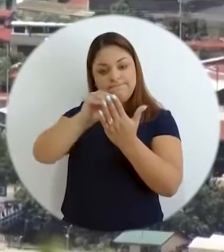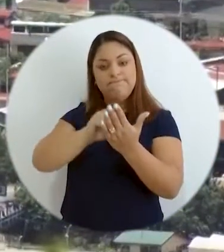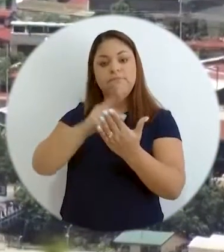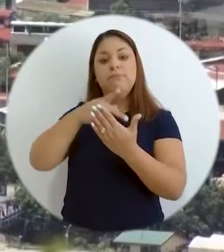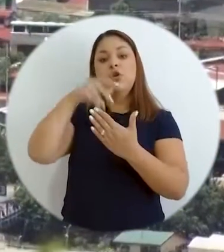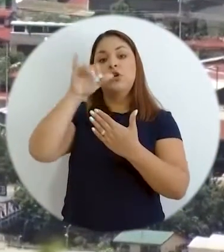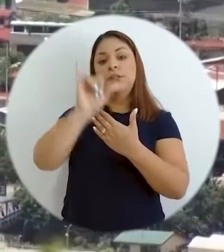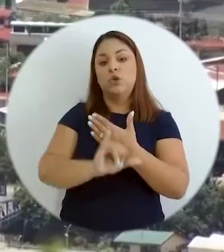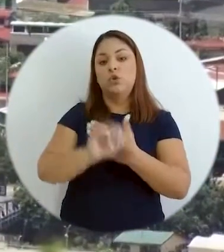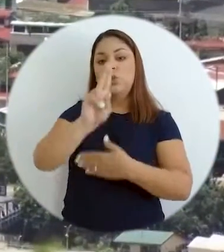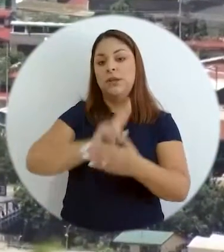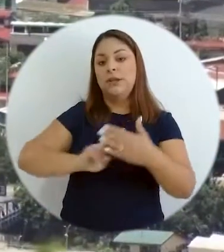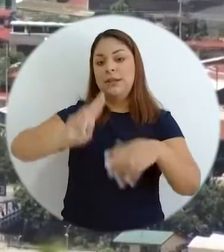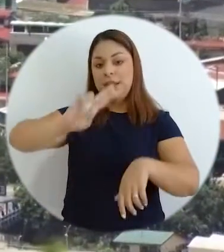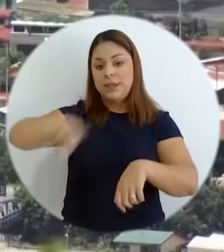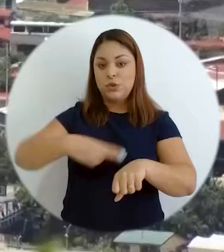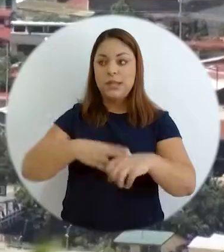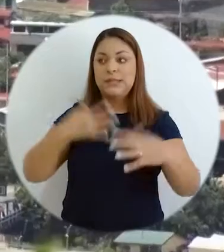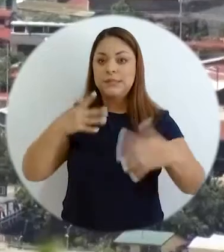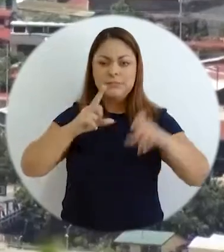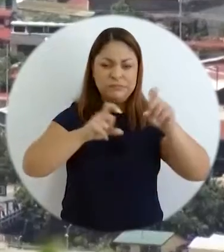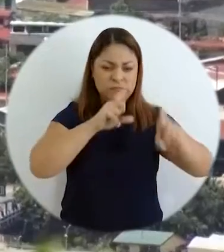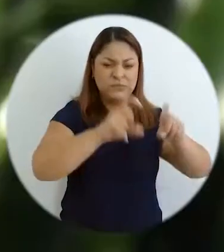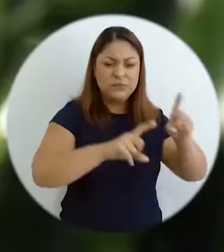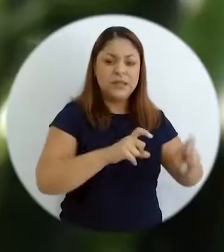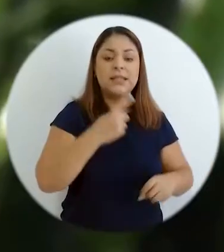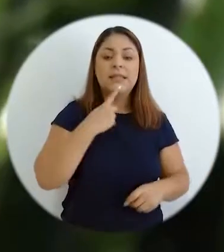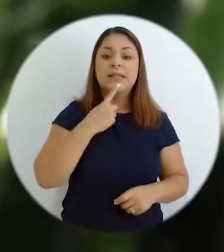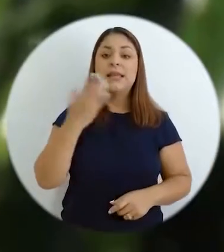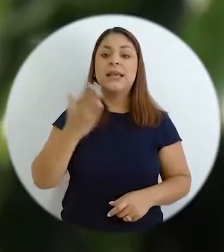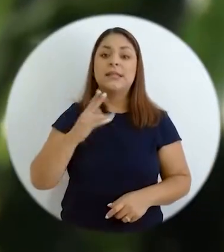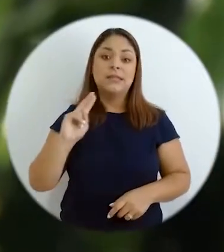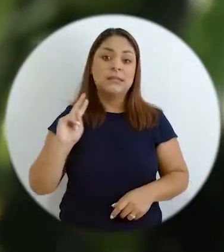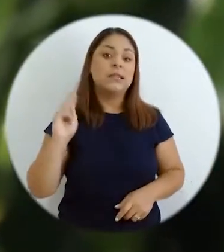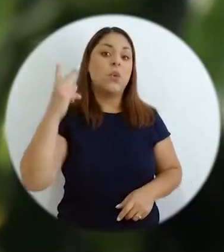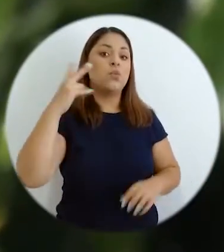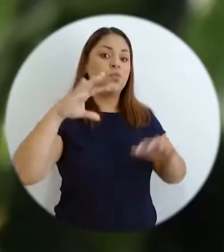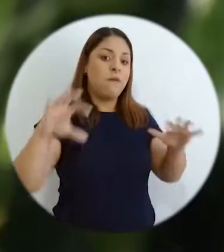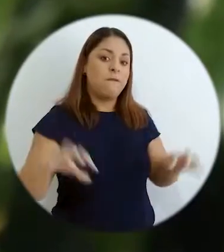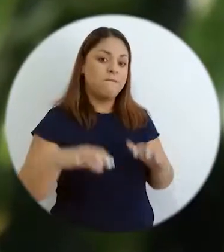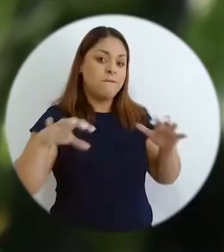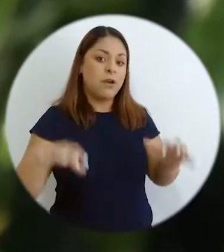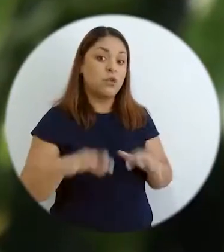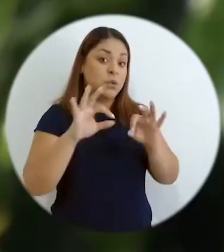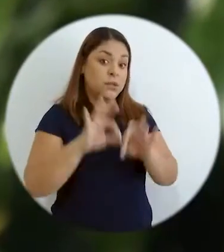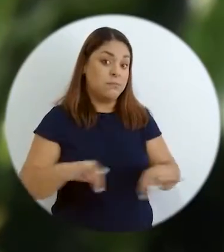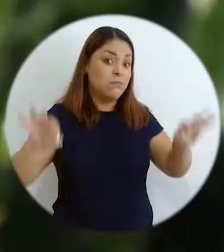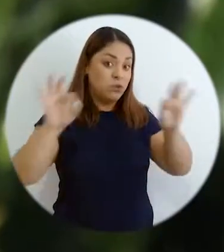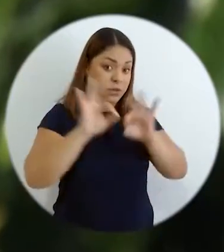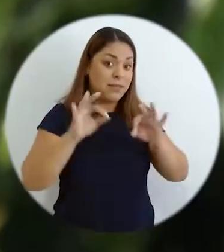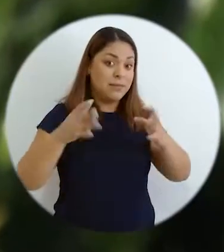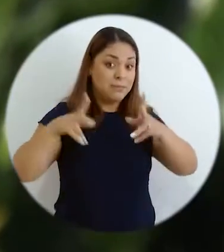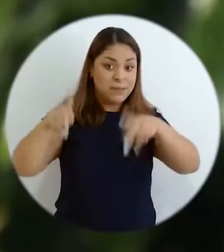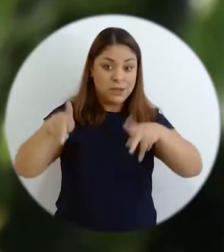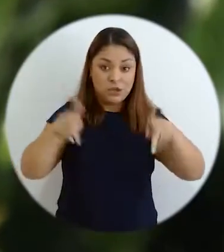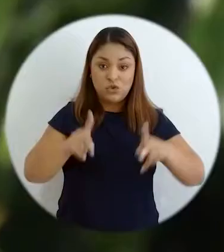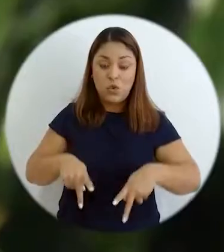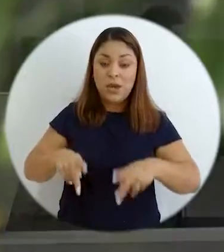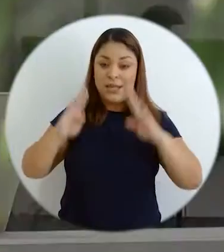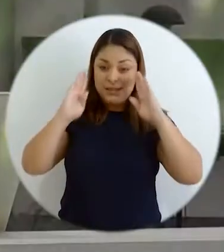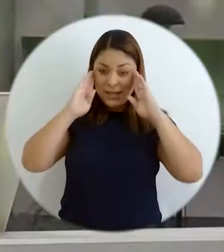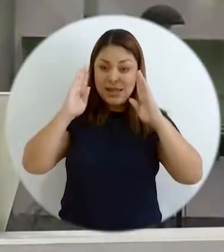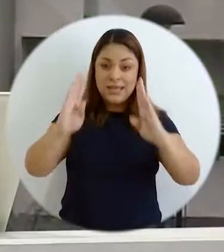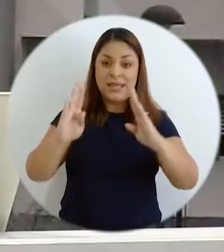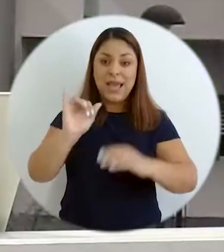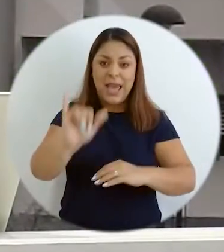proyectos de la universidad nacional y que hemos preguntado ha sido que el segundo factor más importante por los cuales las